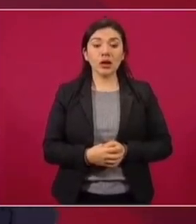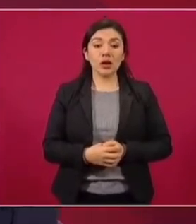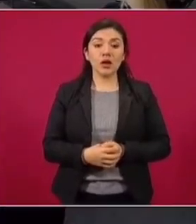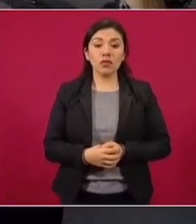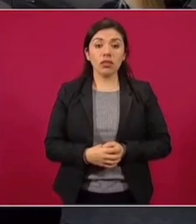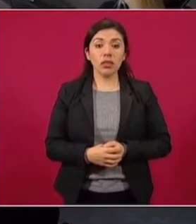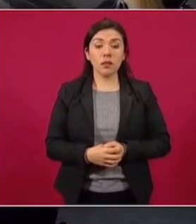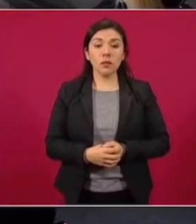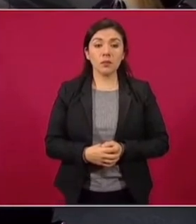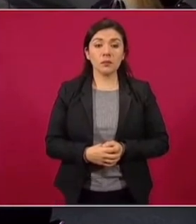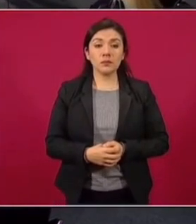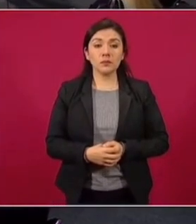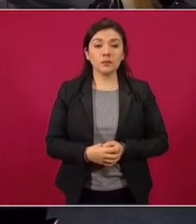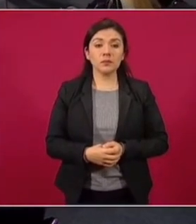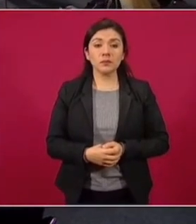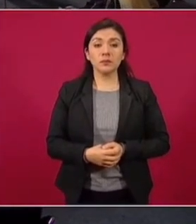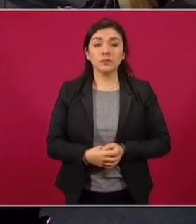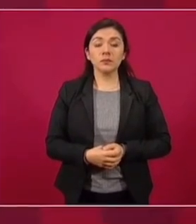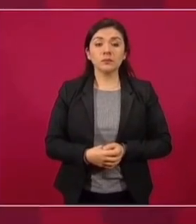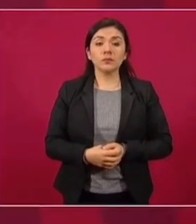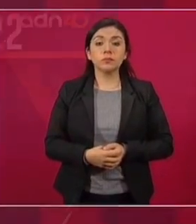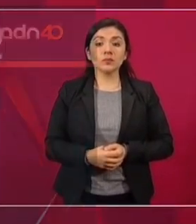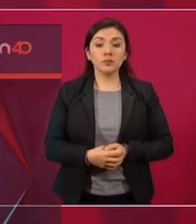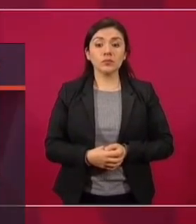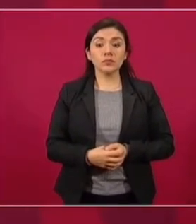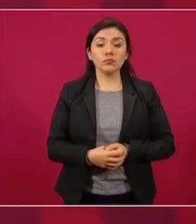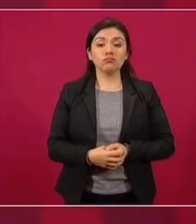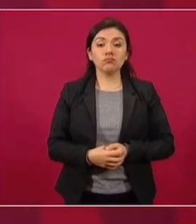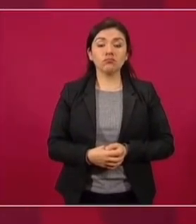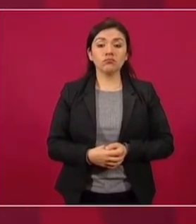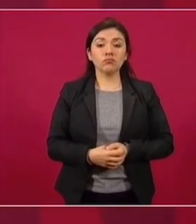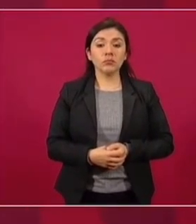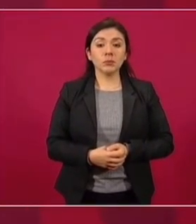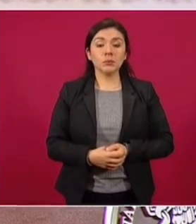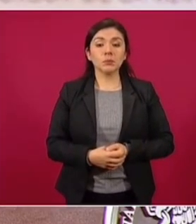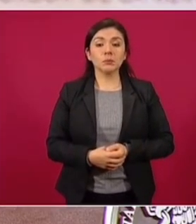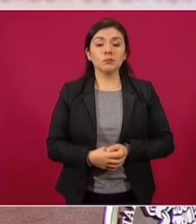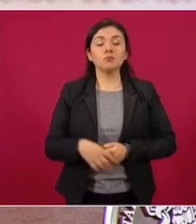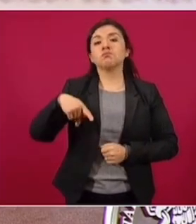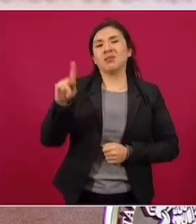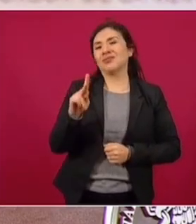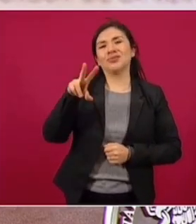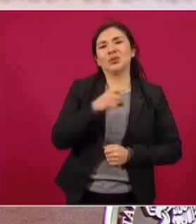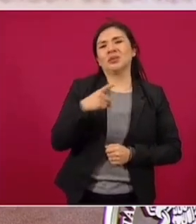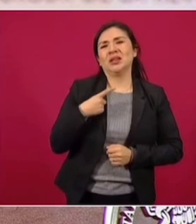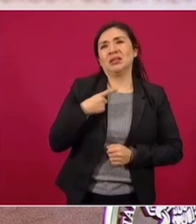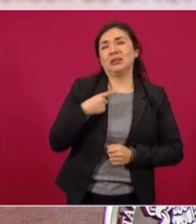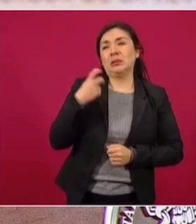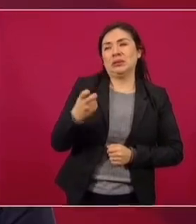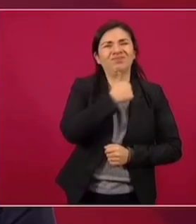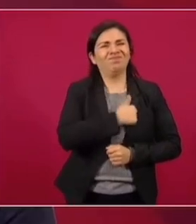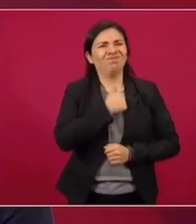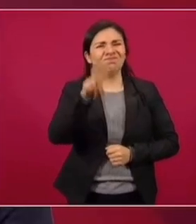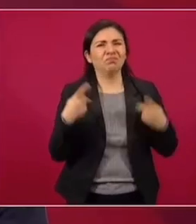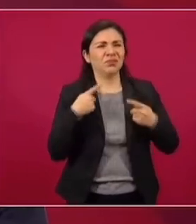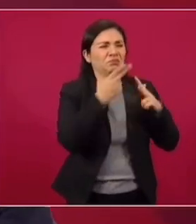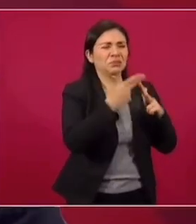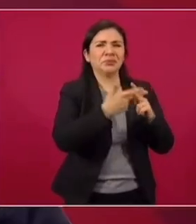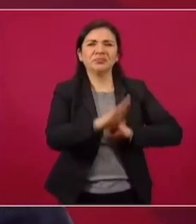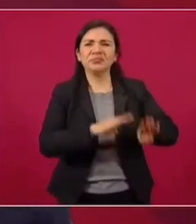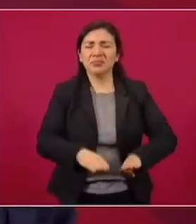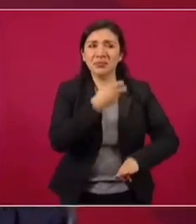no utilizar estos lamentables hechos para